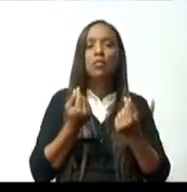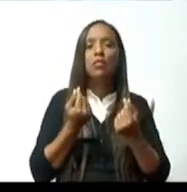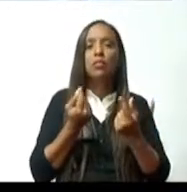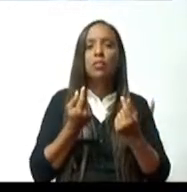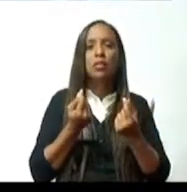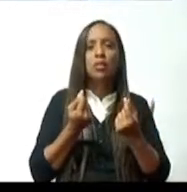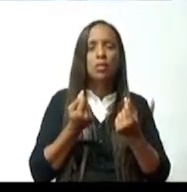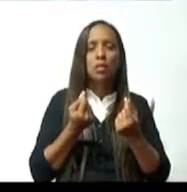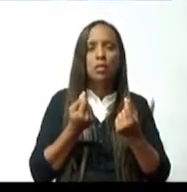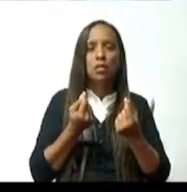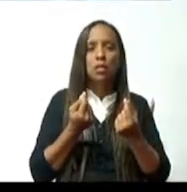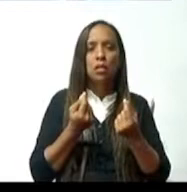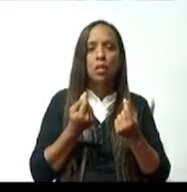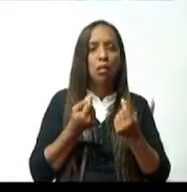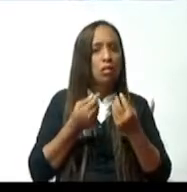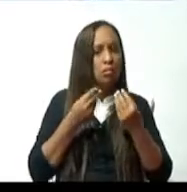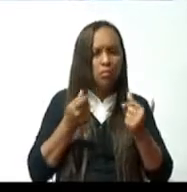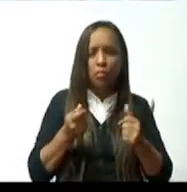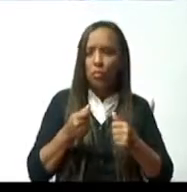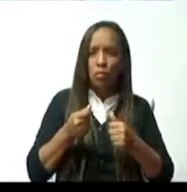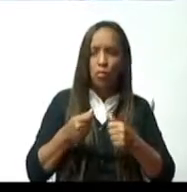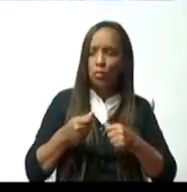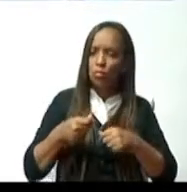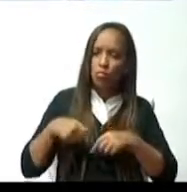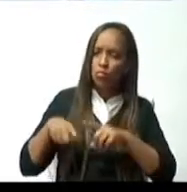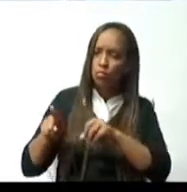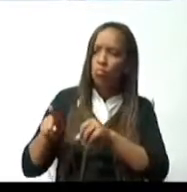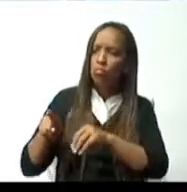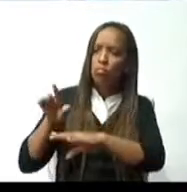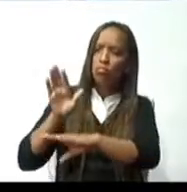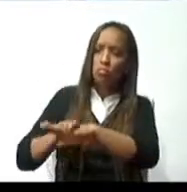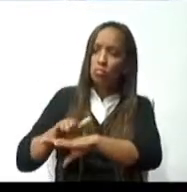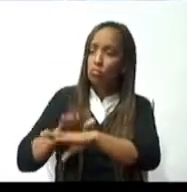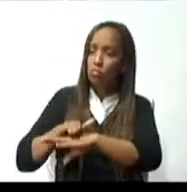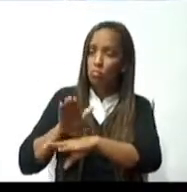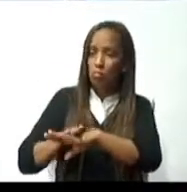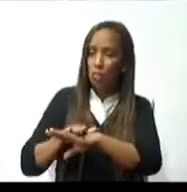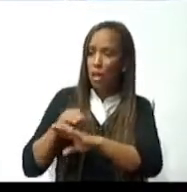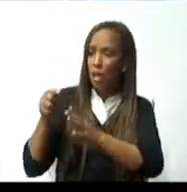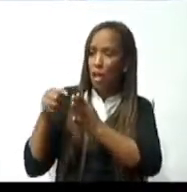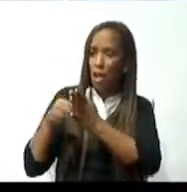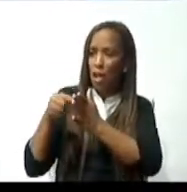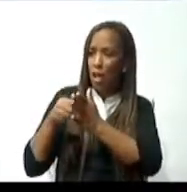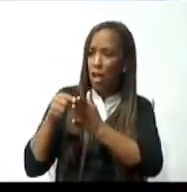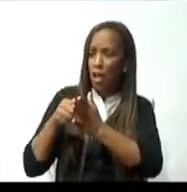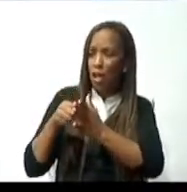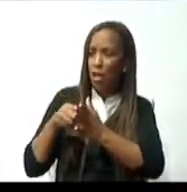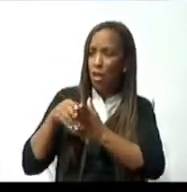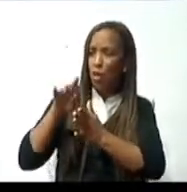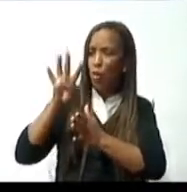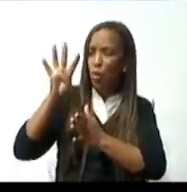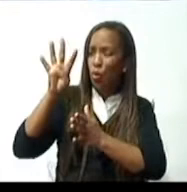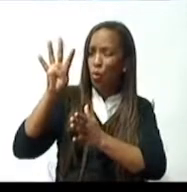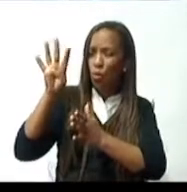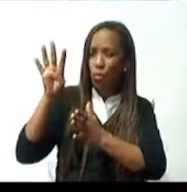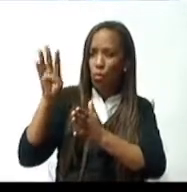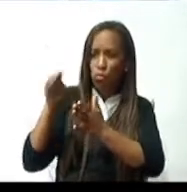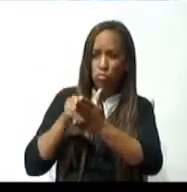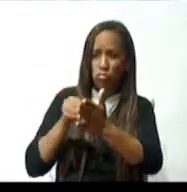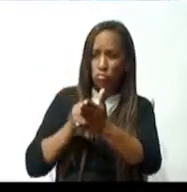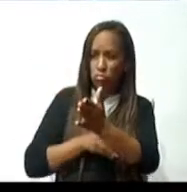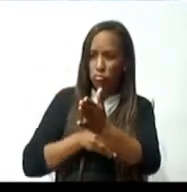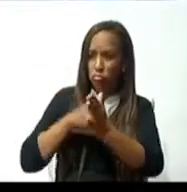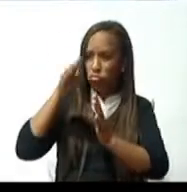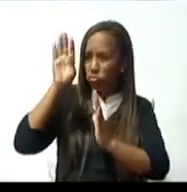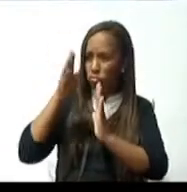que con la propuesta de reducción en 4.200 millones de pesos al presupuesto de